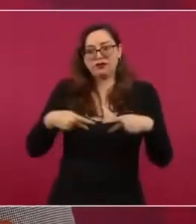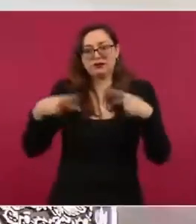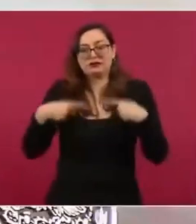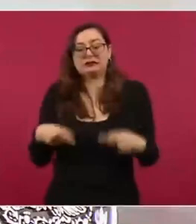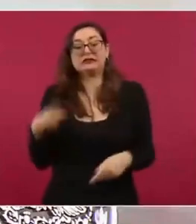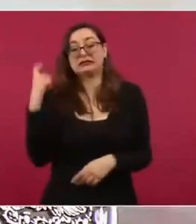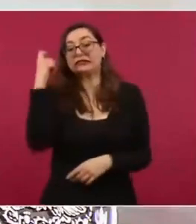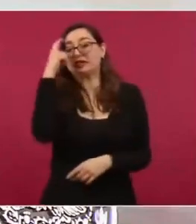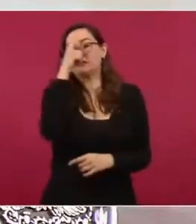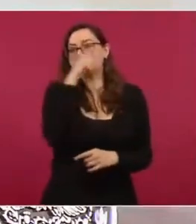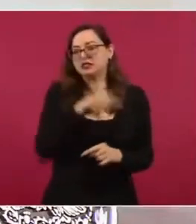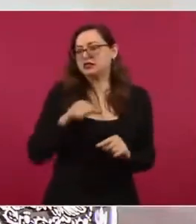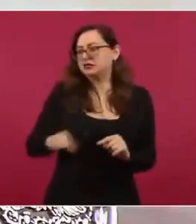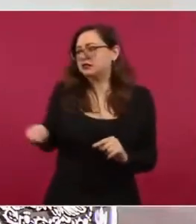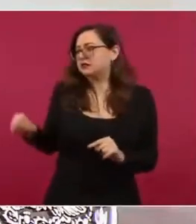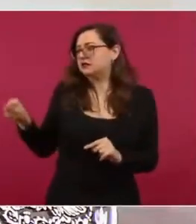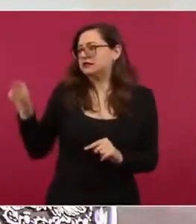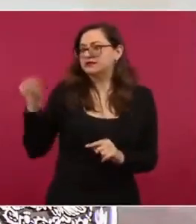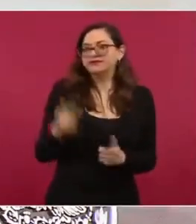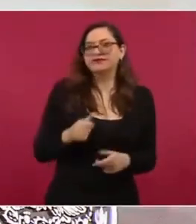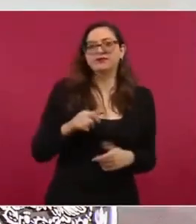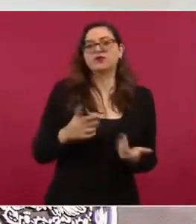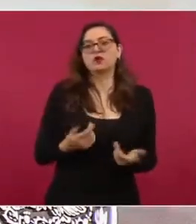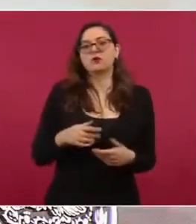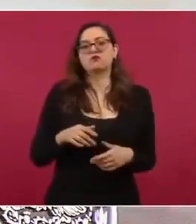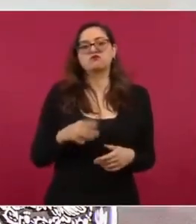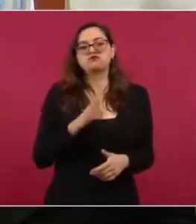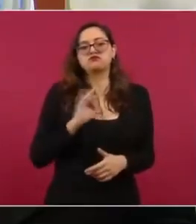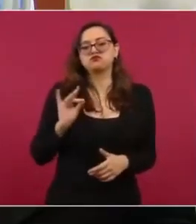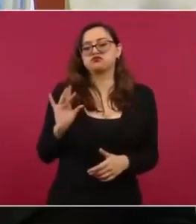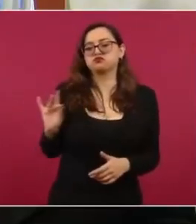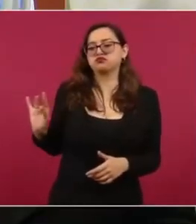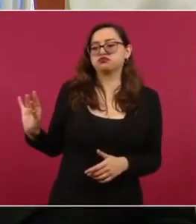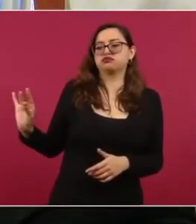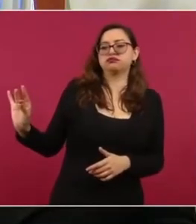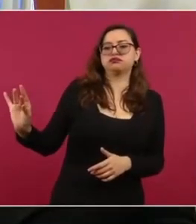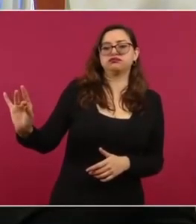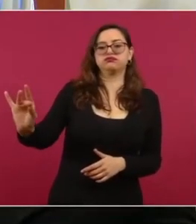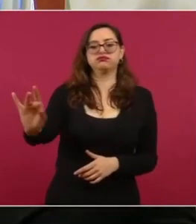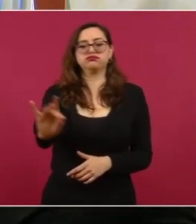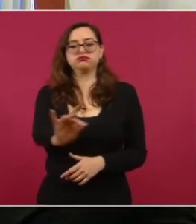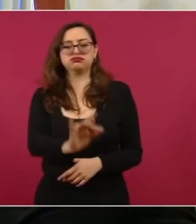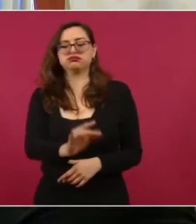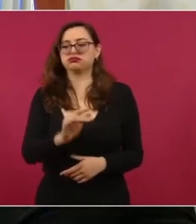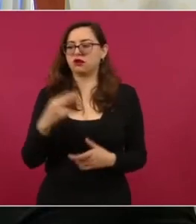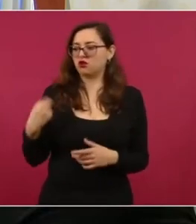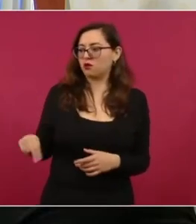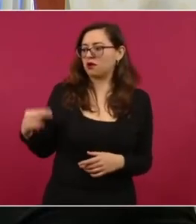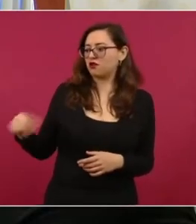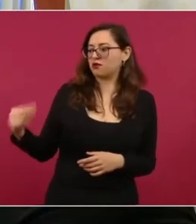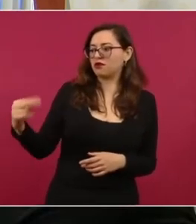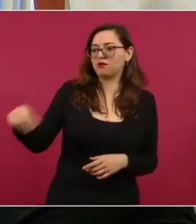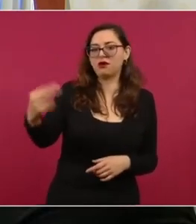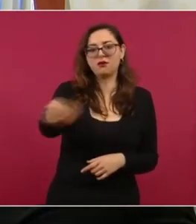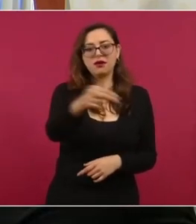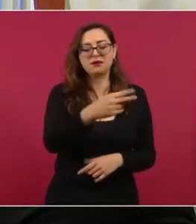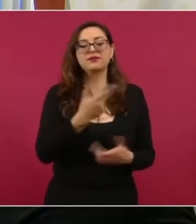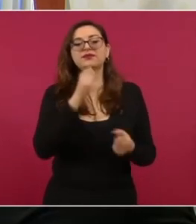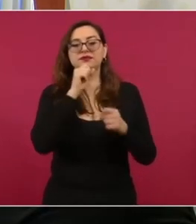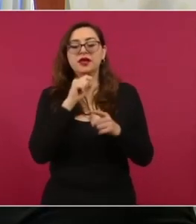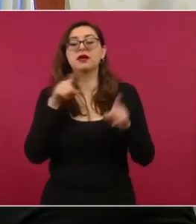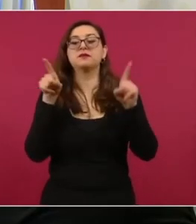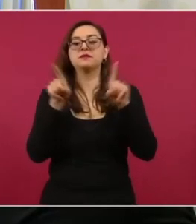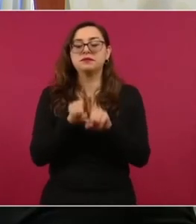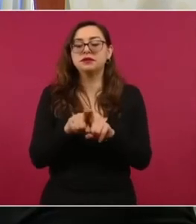complicado, porque usan a otro, a otro, a otro para llegar a esa transacción. También están Alejandro Medina Mora, ex nieto del